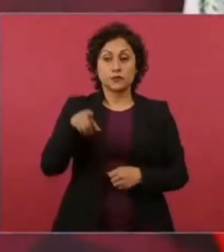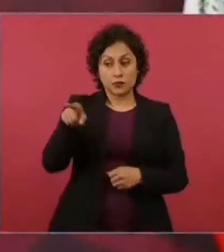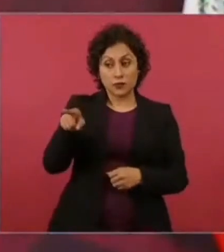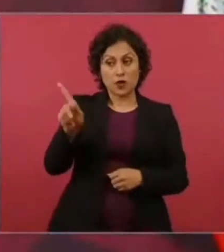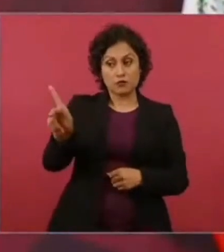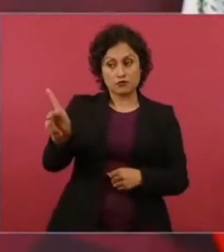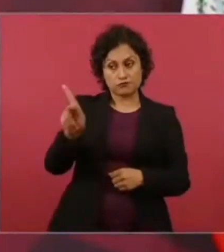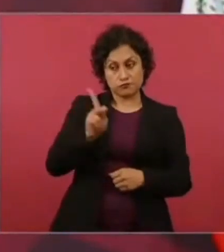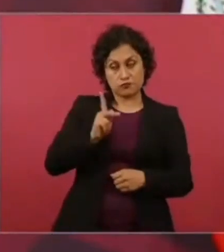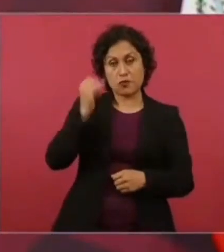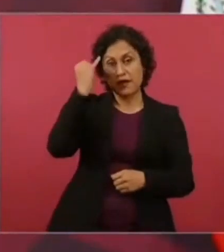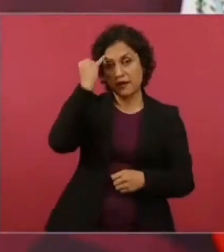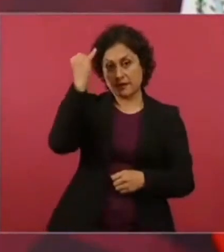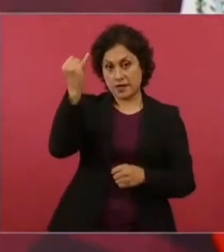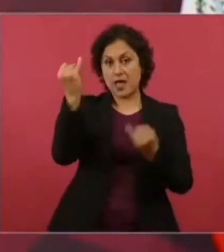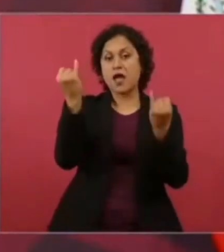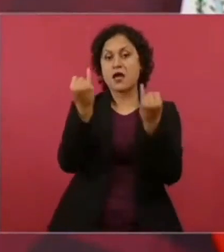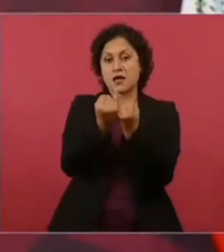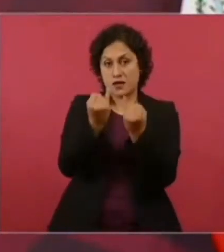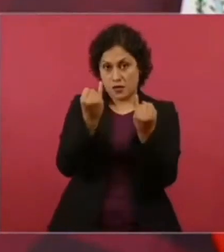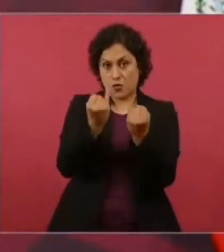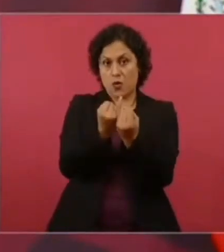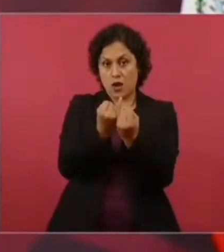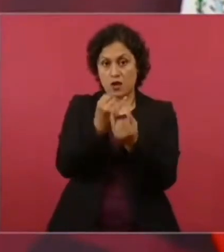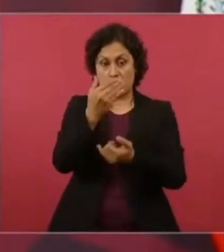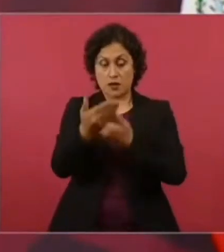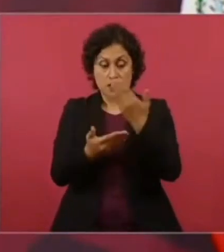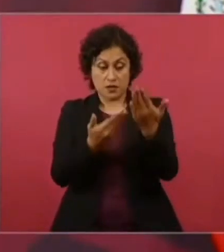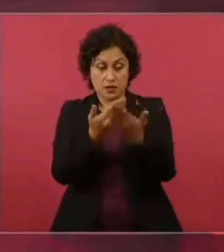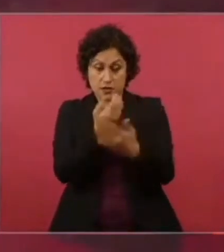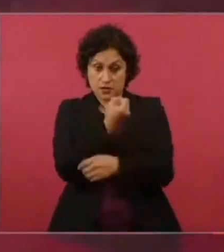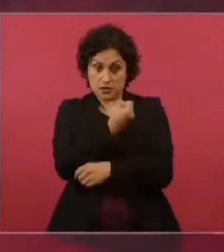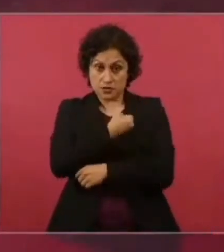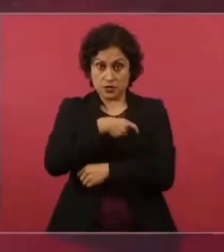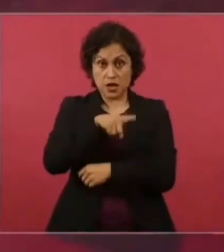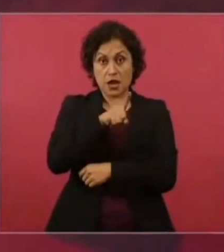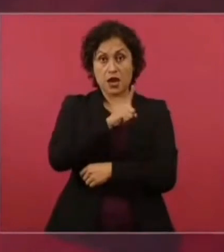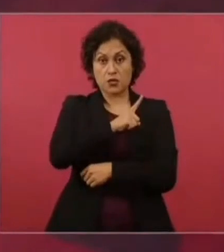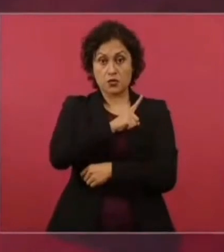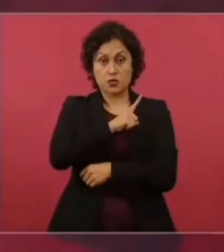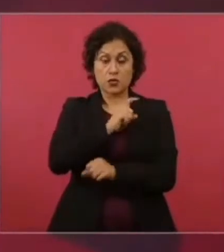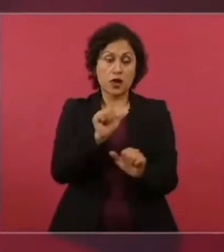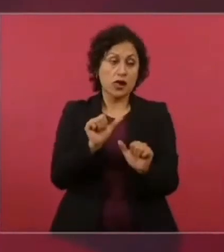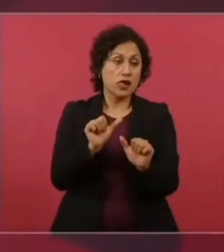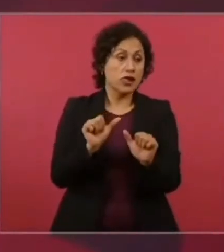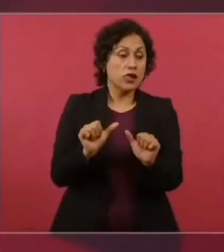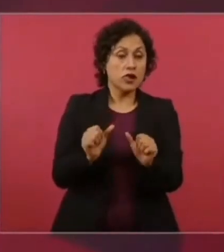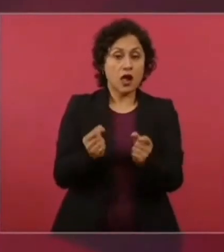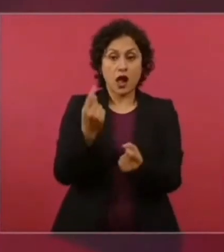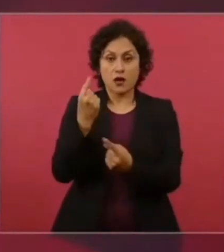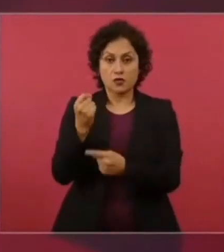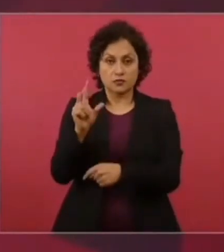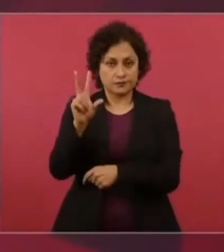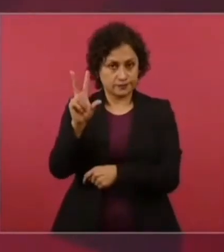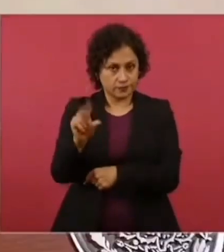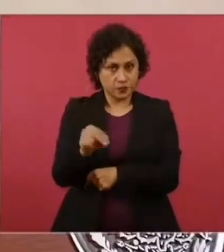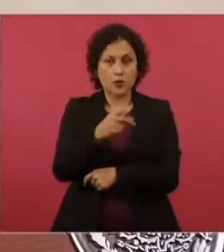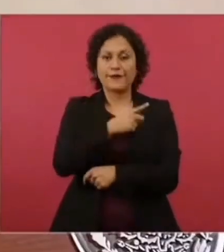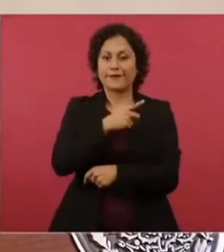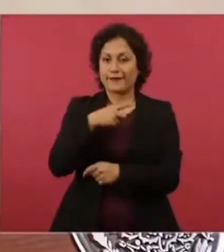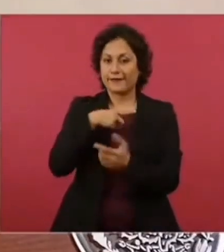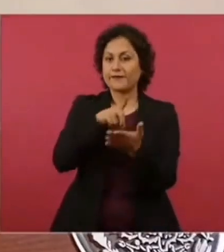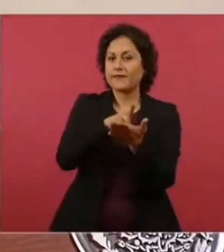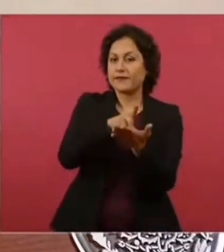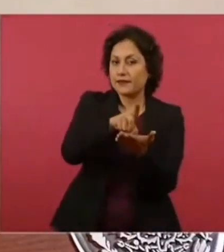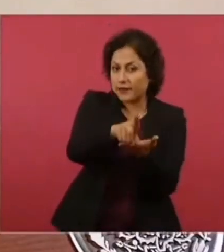derecho. Porque les molesta a los conservadores cuando se dice